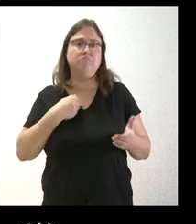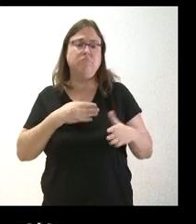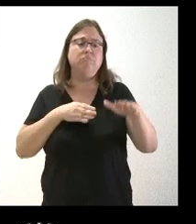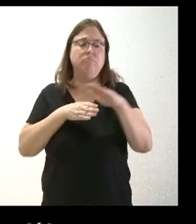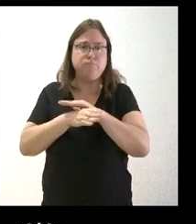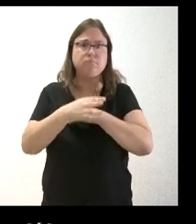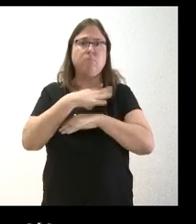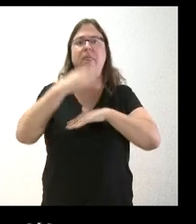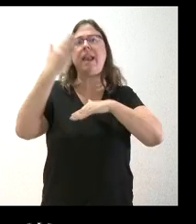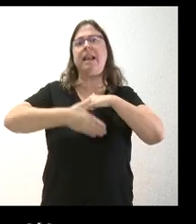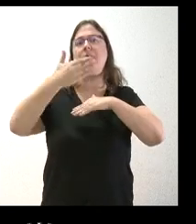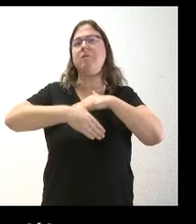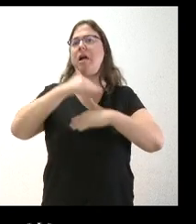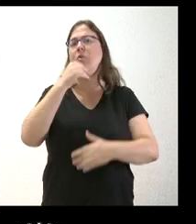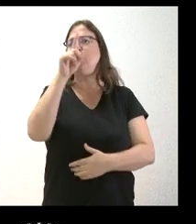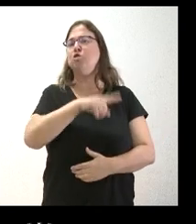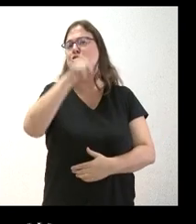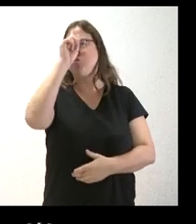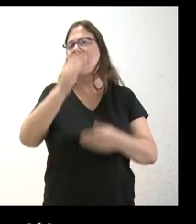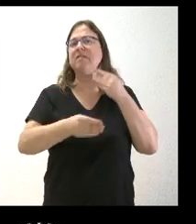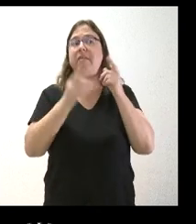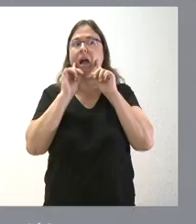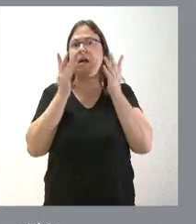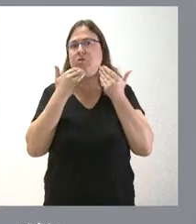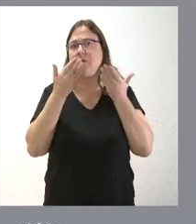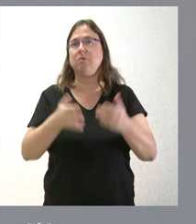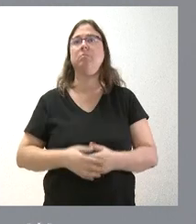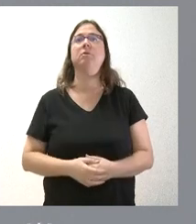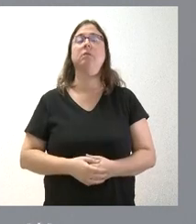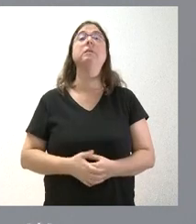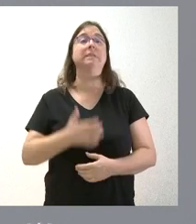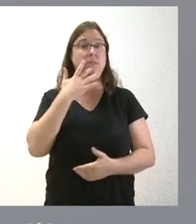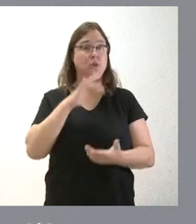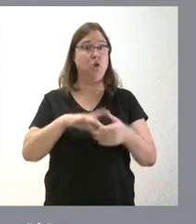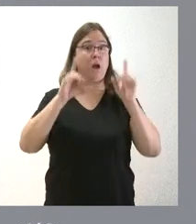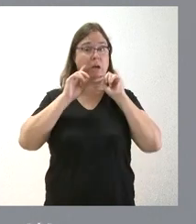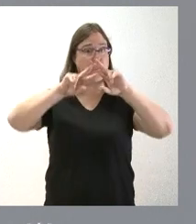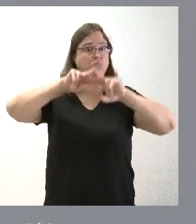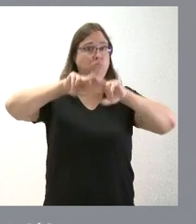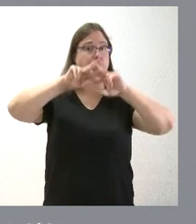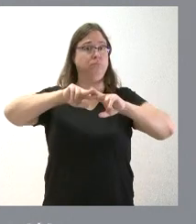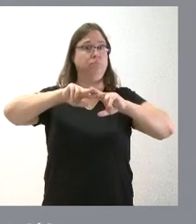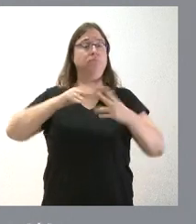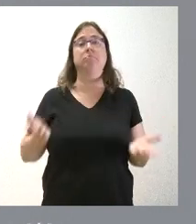a limitar de alguna manera, pero no sé qué se hacen estos casos. Pues analizar el caso, naturalmente,